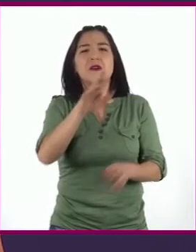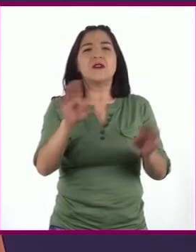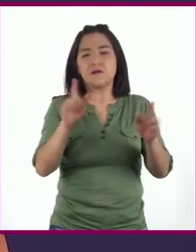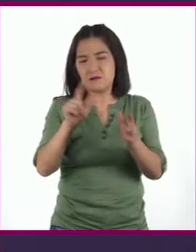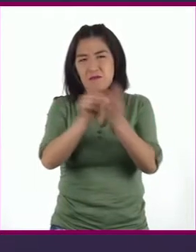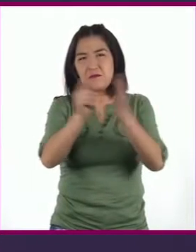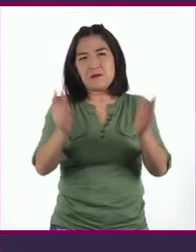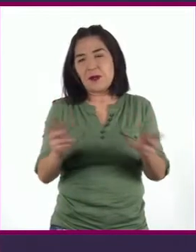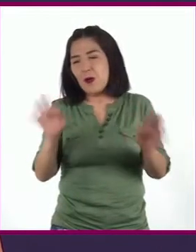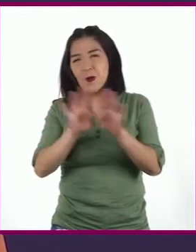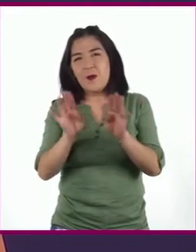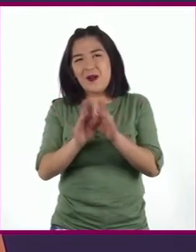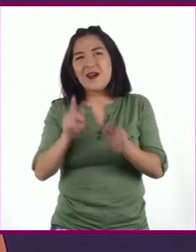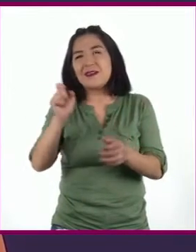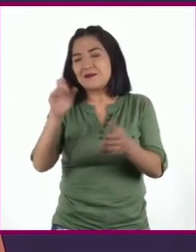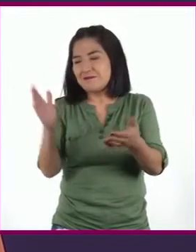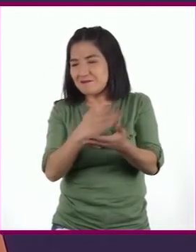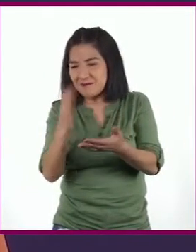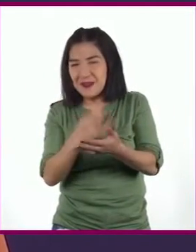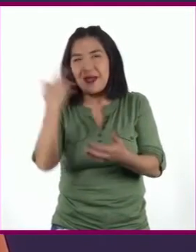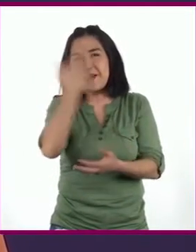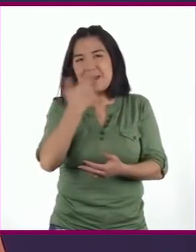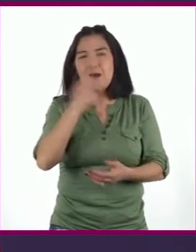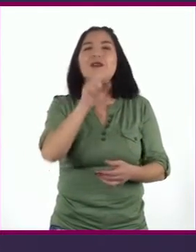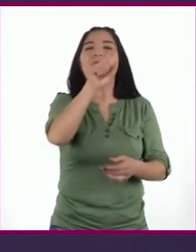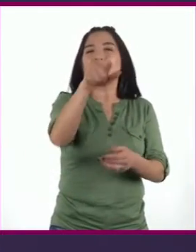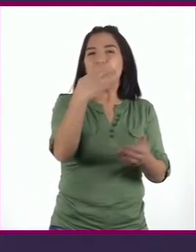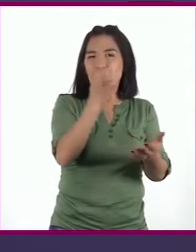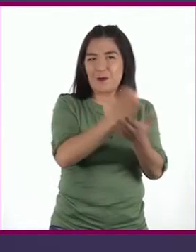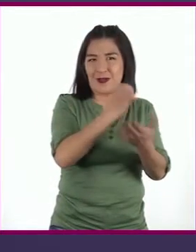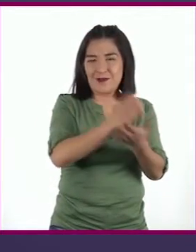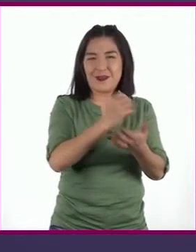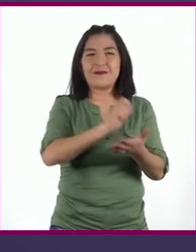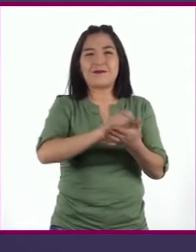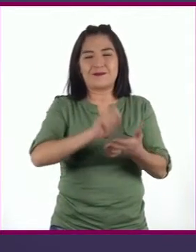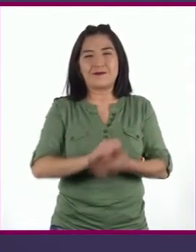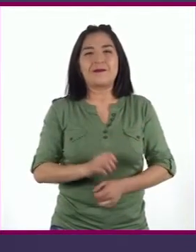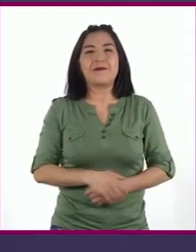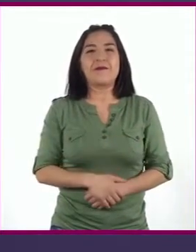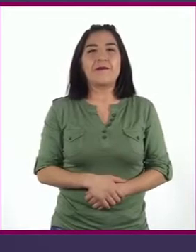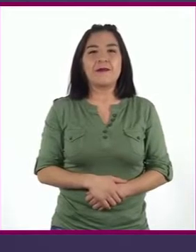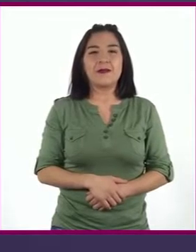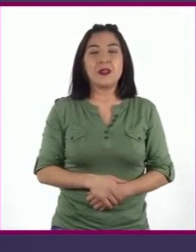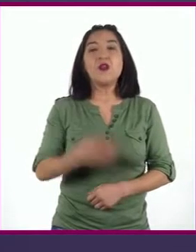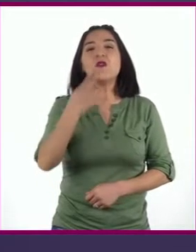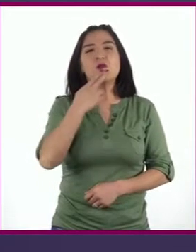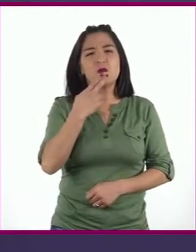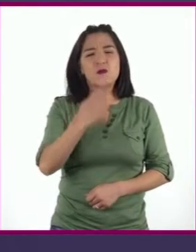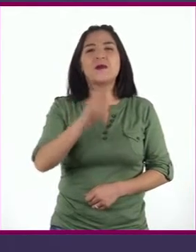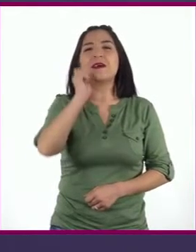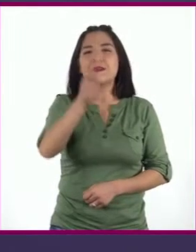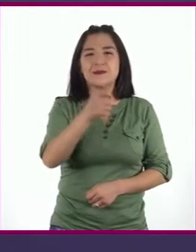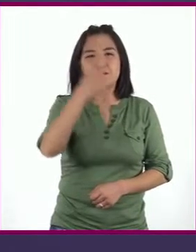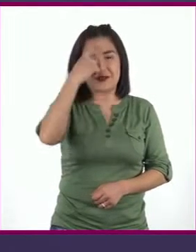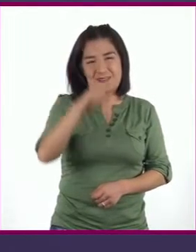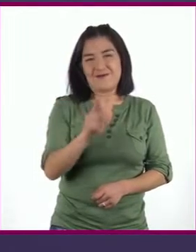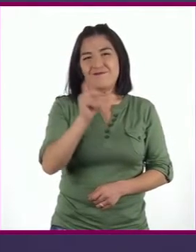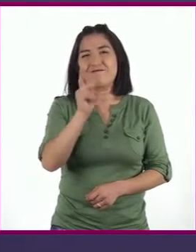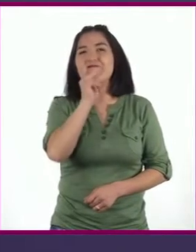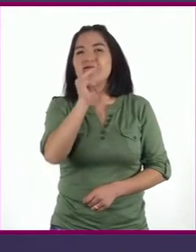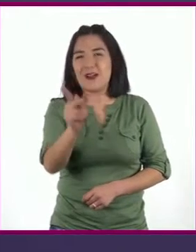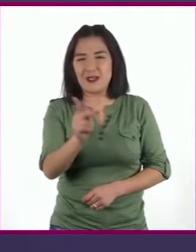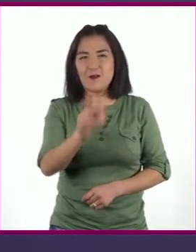consultar su libro de texto y revisar sus apuntes. El uso de las definiciones de palabras,